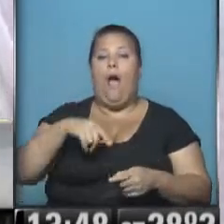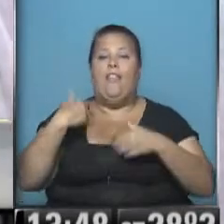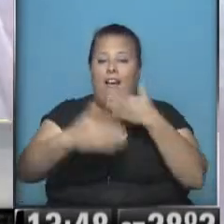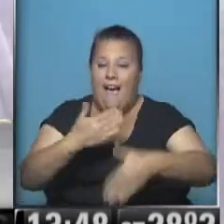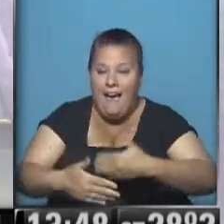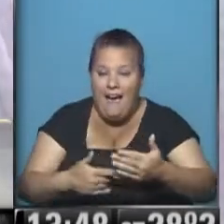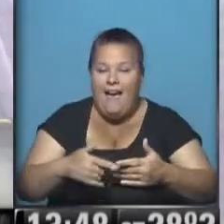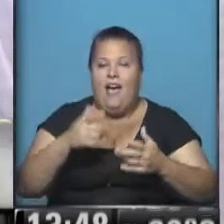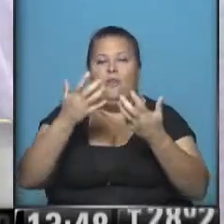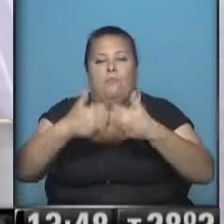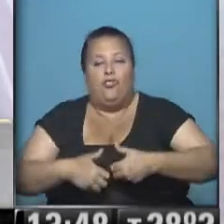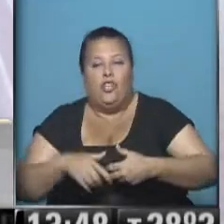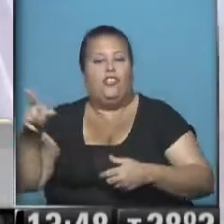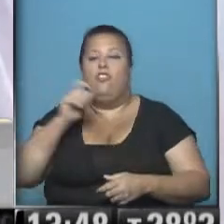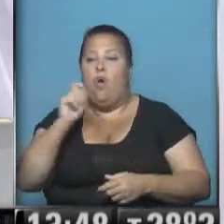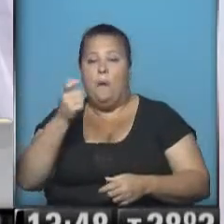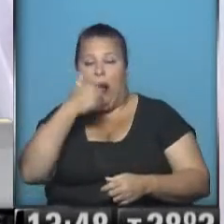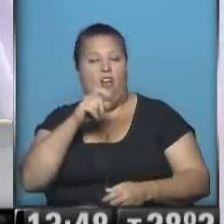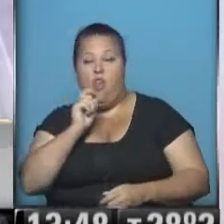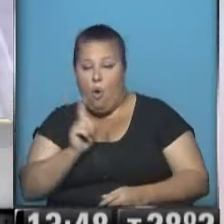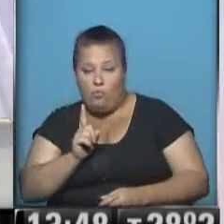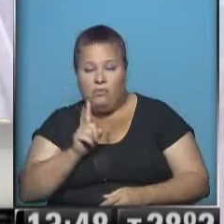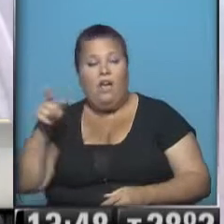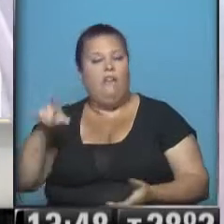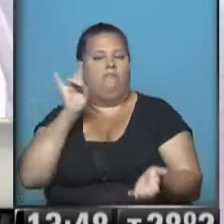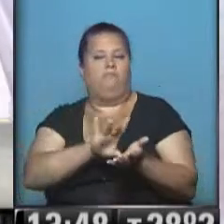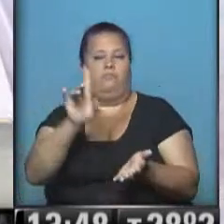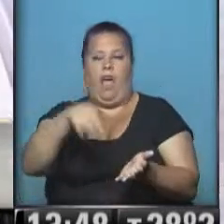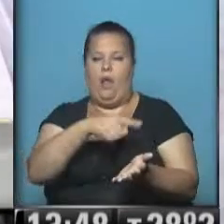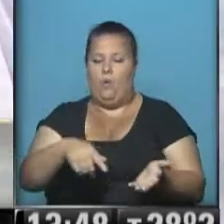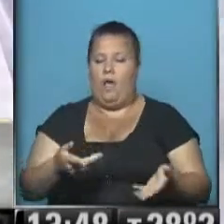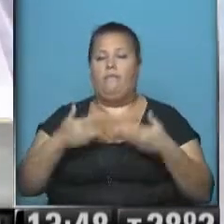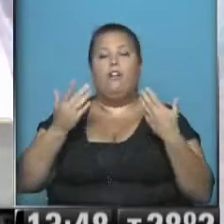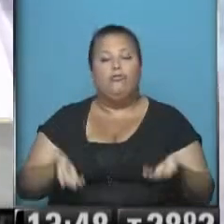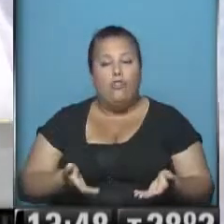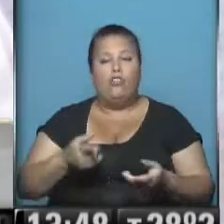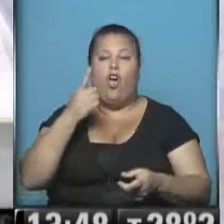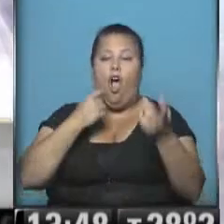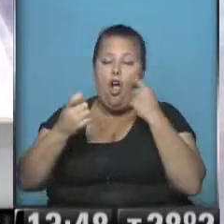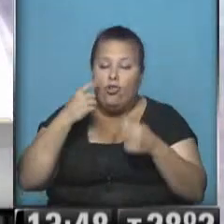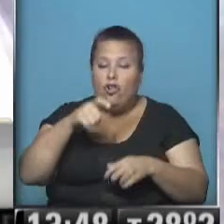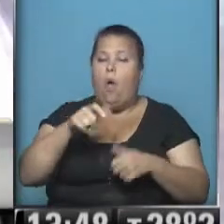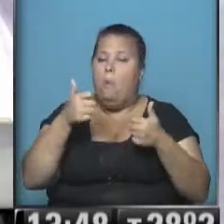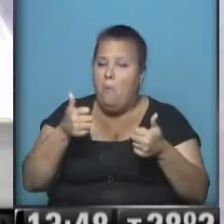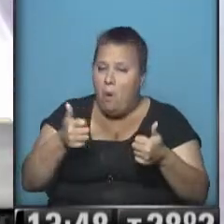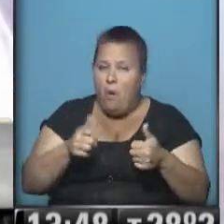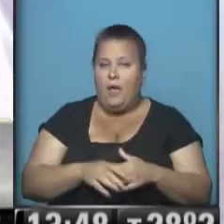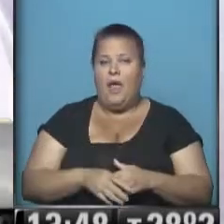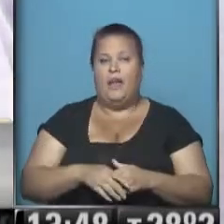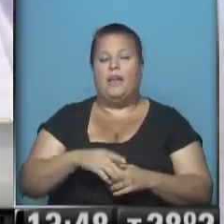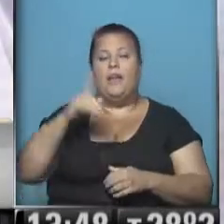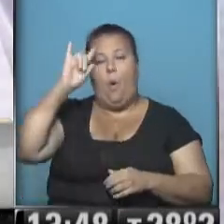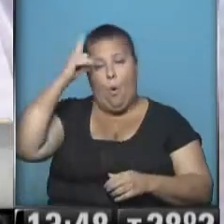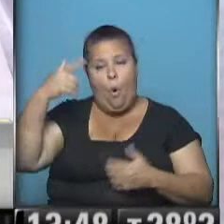avanzar en una dirección que no le gusta a Macri, él va y directamente lo veta. Por eso digo que la regulación que funciona y muy bien en